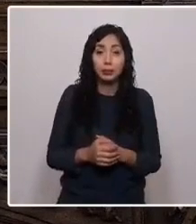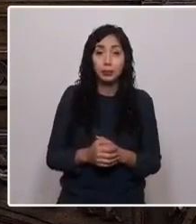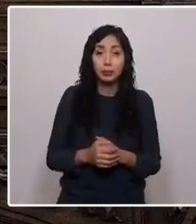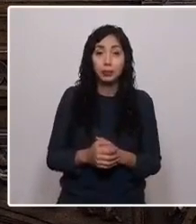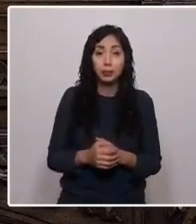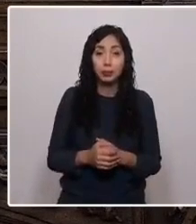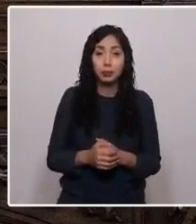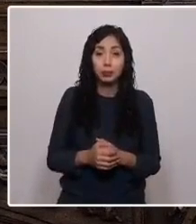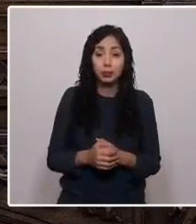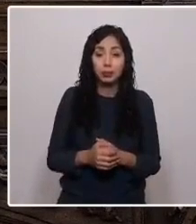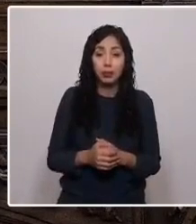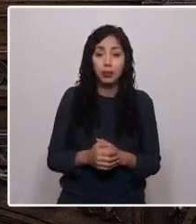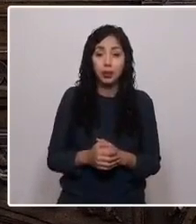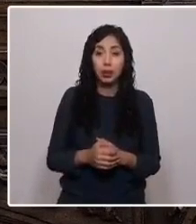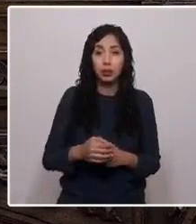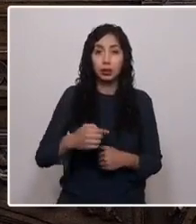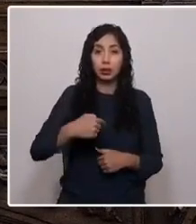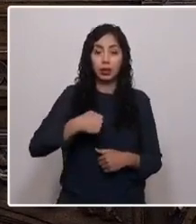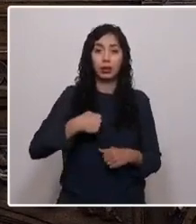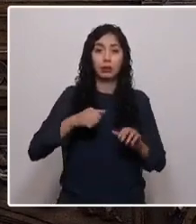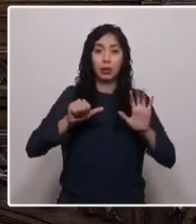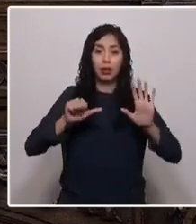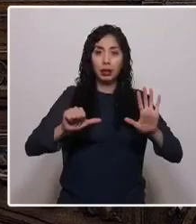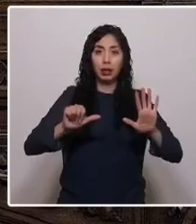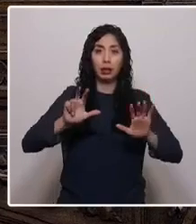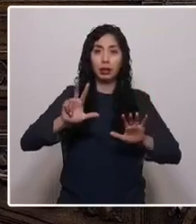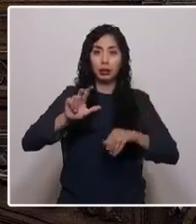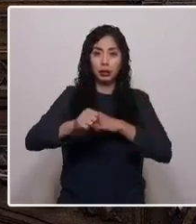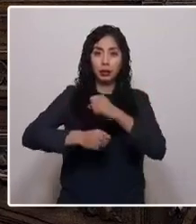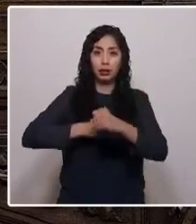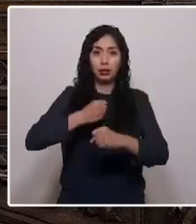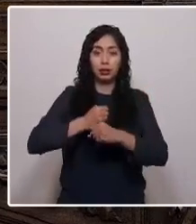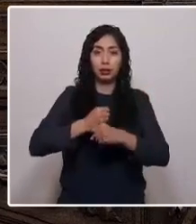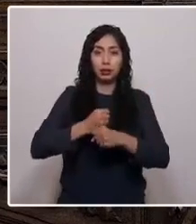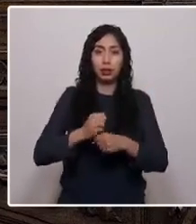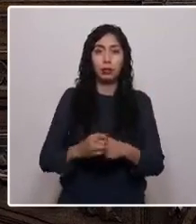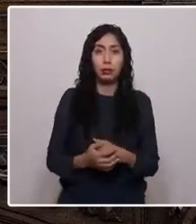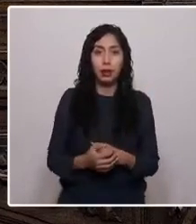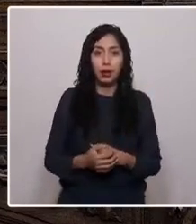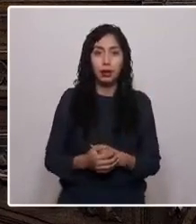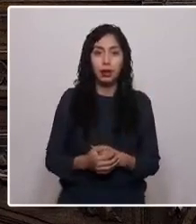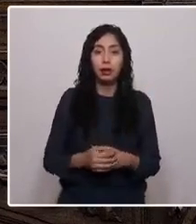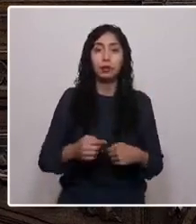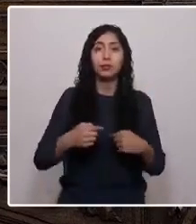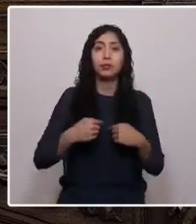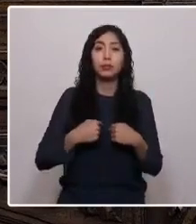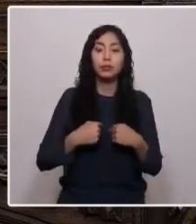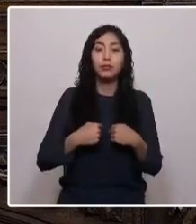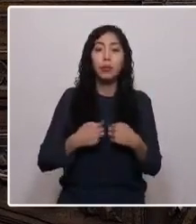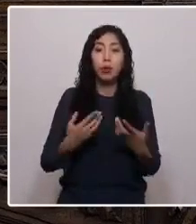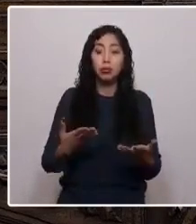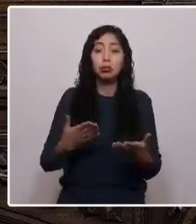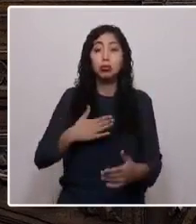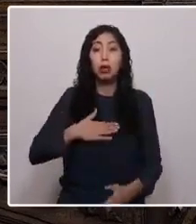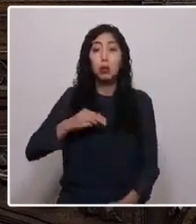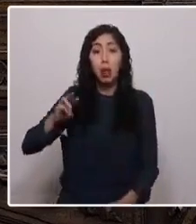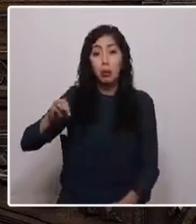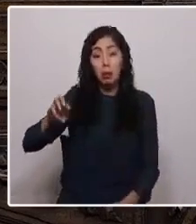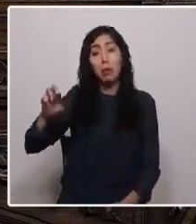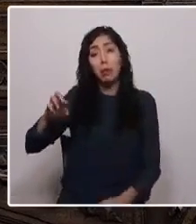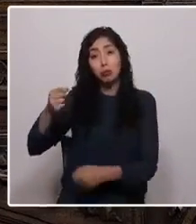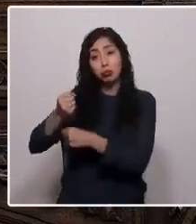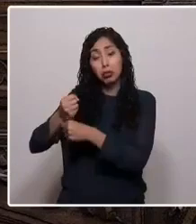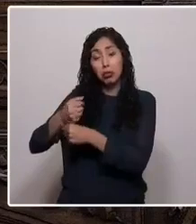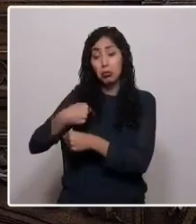Yo tengo 68 años, estuve por razones de actividades de mi padre, tanto en